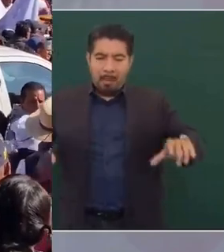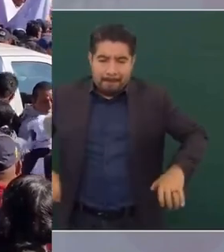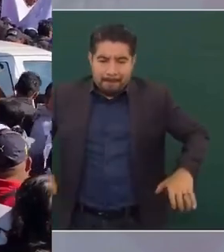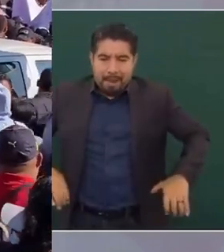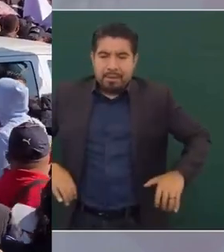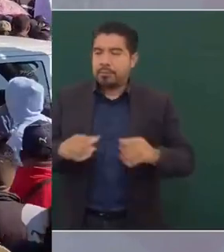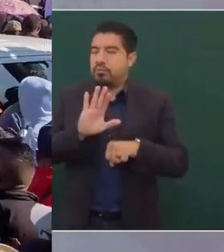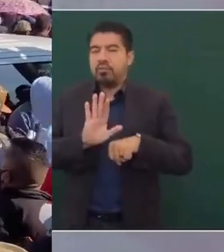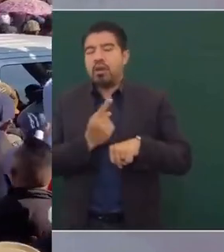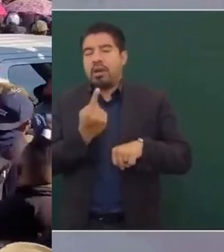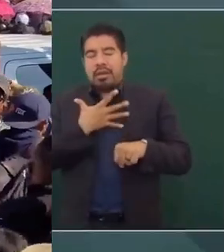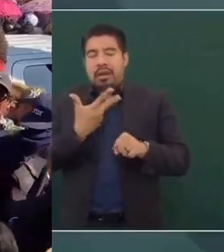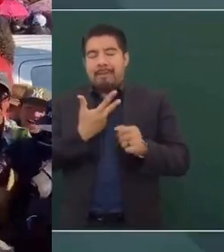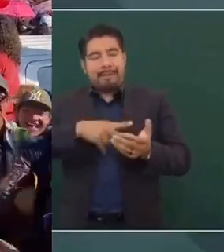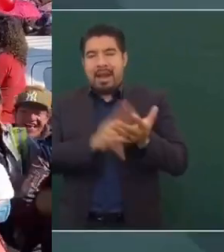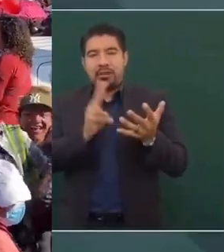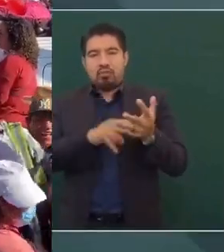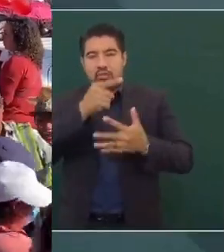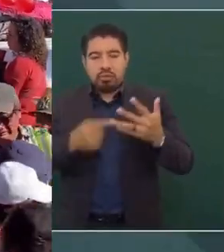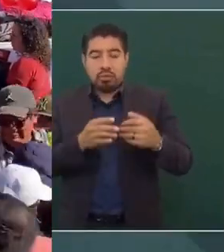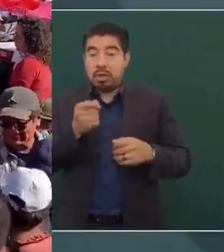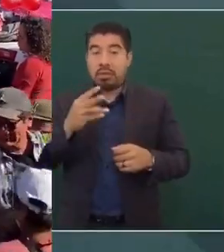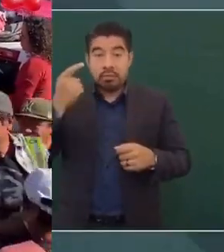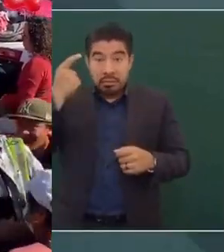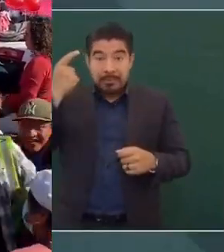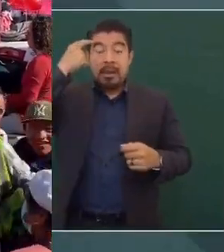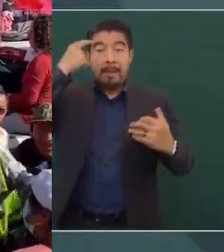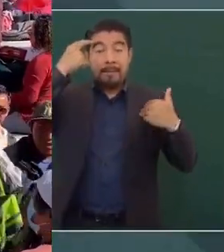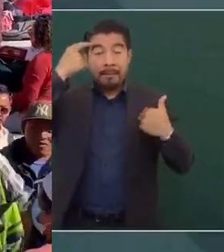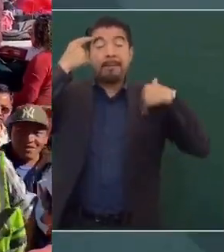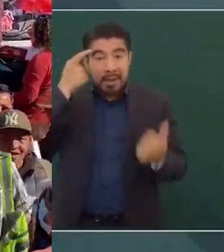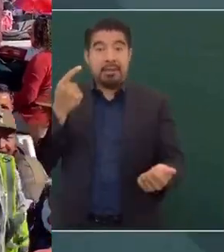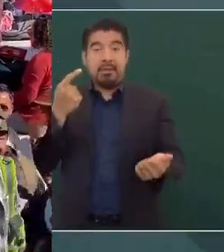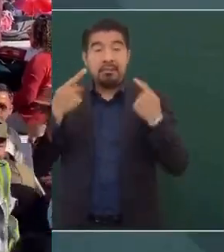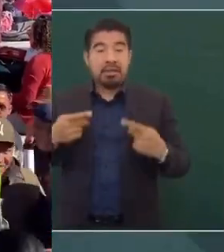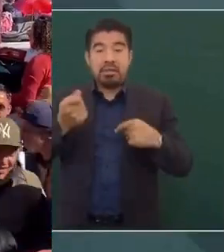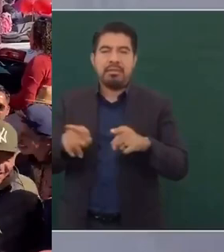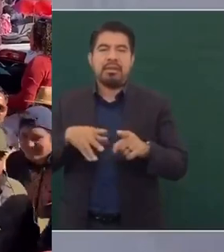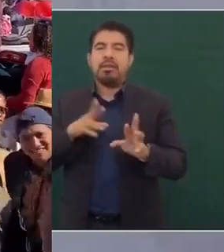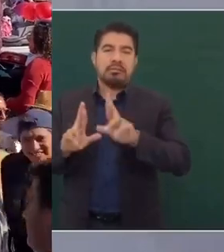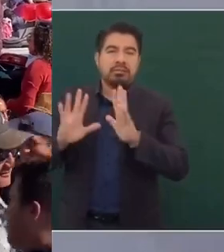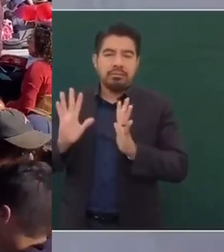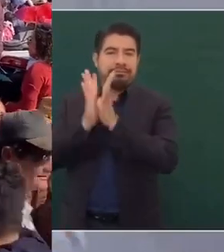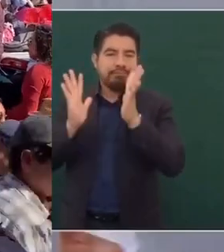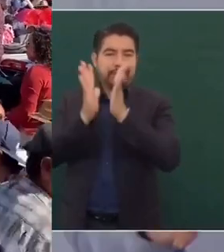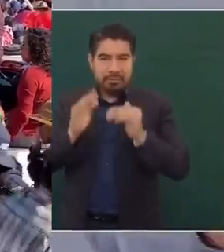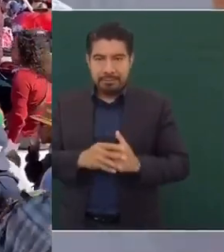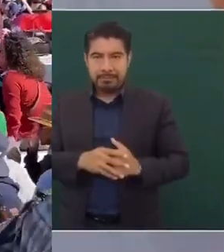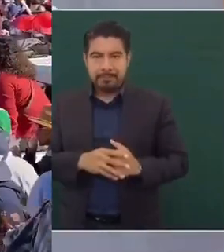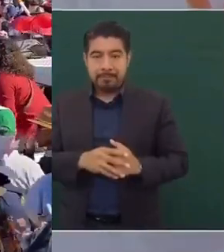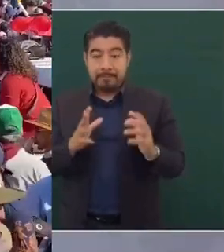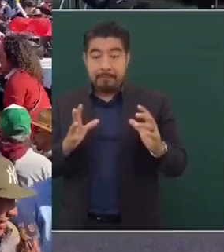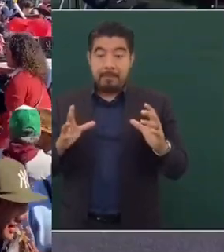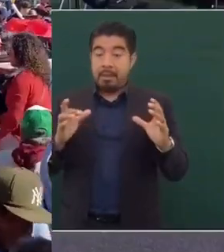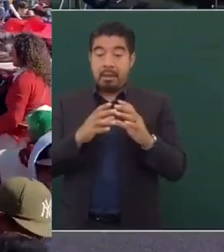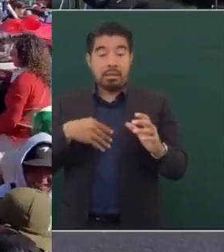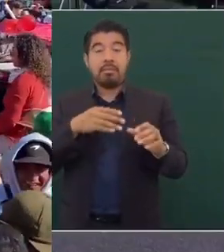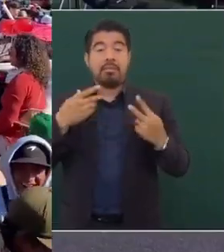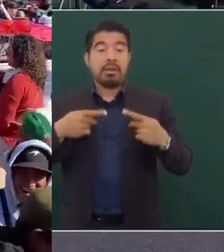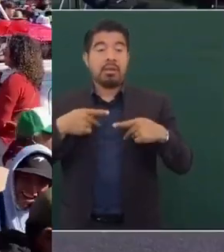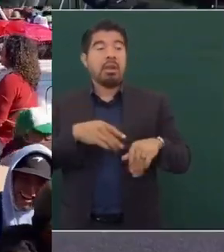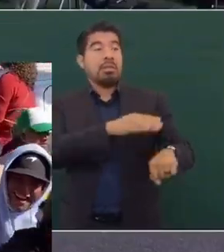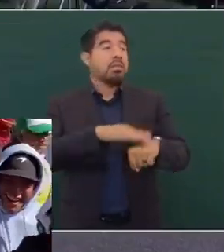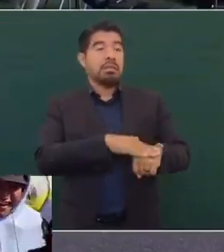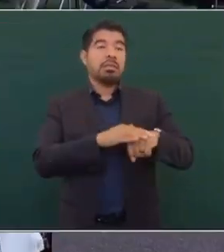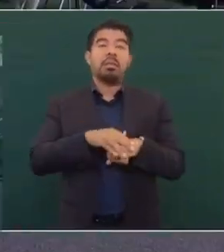Porque algo valiosísimo es el grado de conciencia adquirido por nuestro pueblo. No es un grupo de acarreados